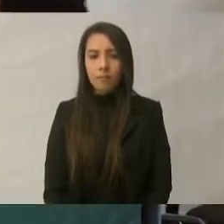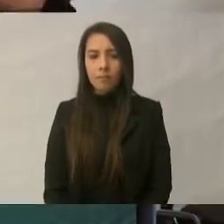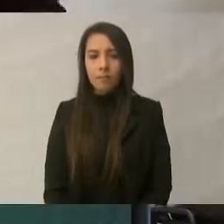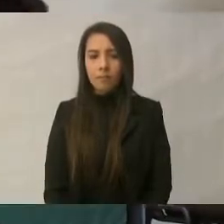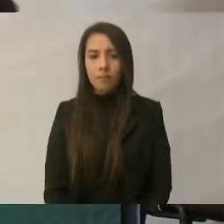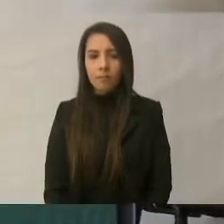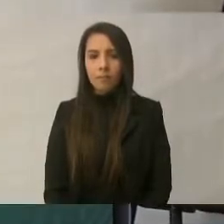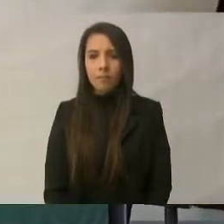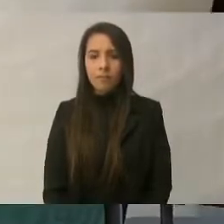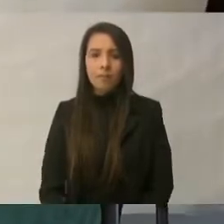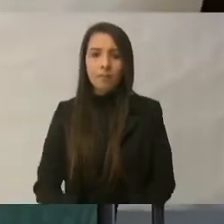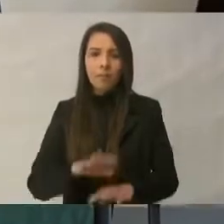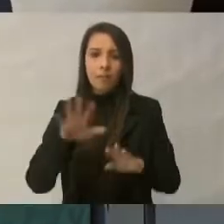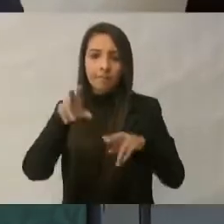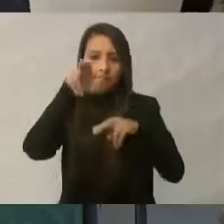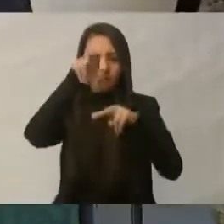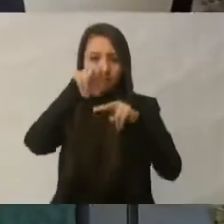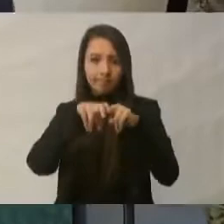Pueden tomar asiento.